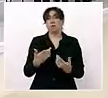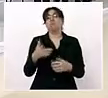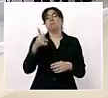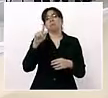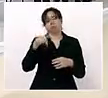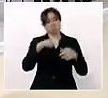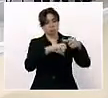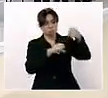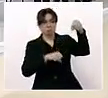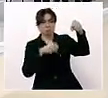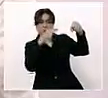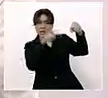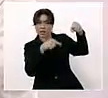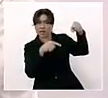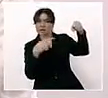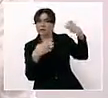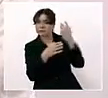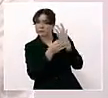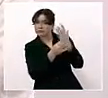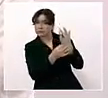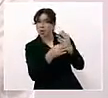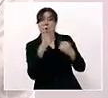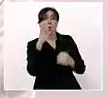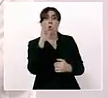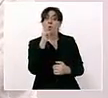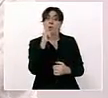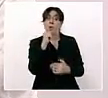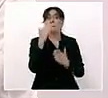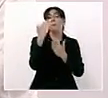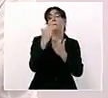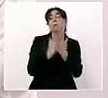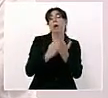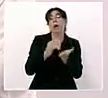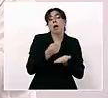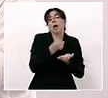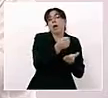donde no pueden entregarse menos recursos